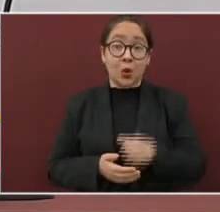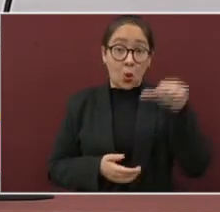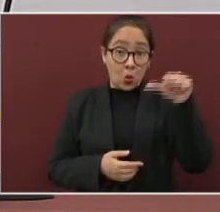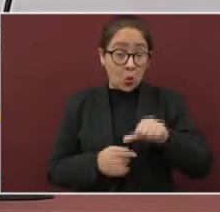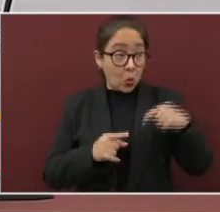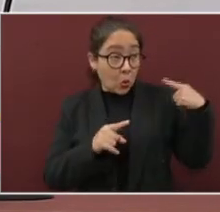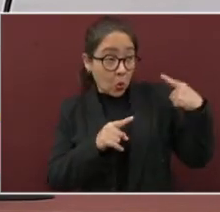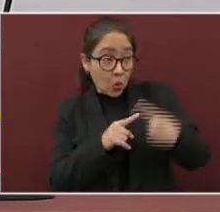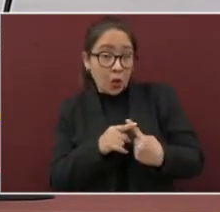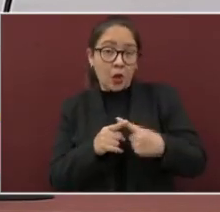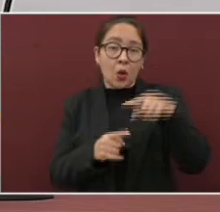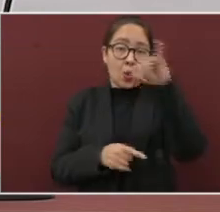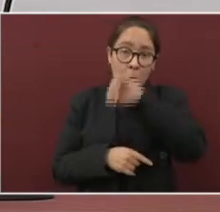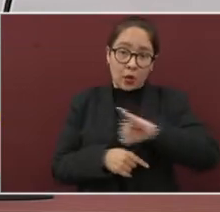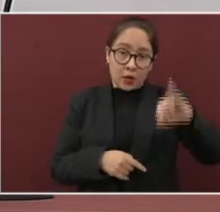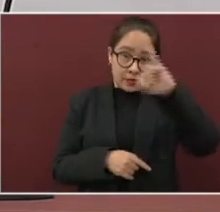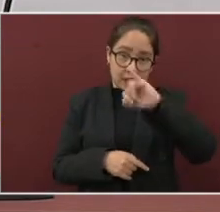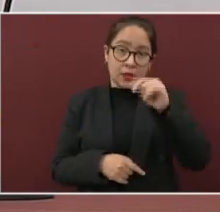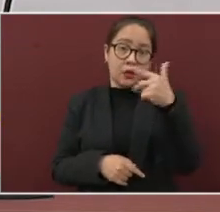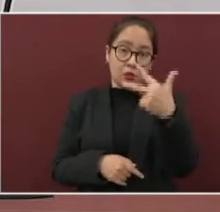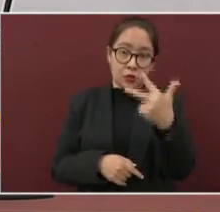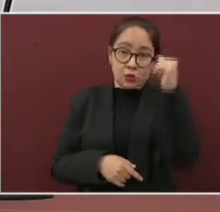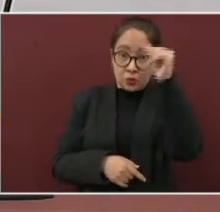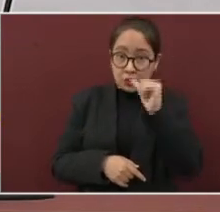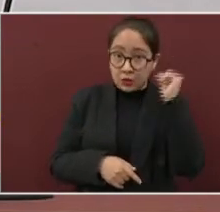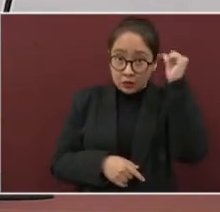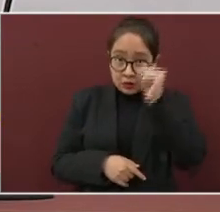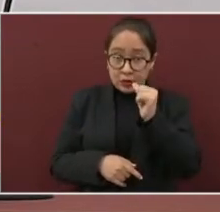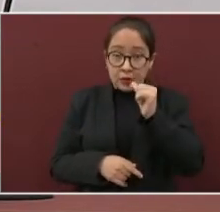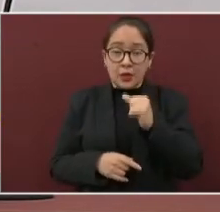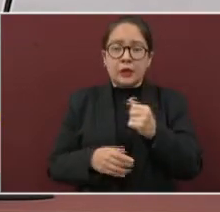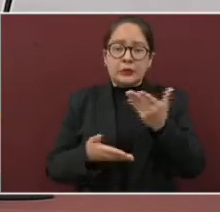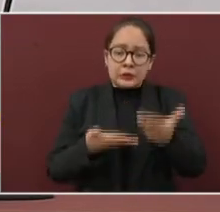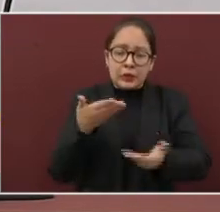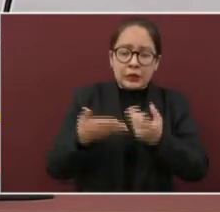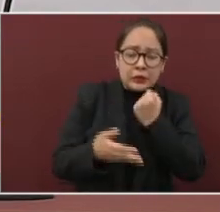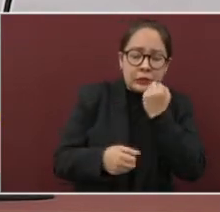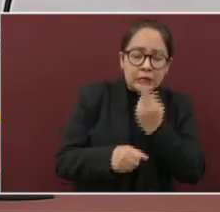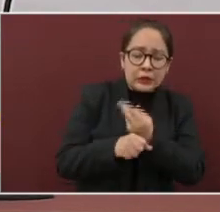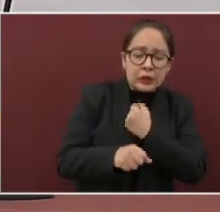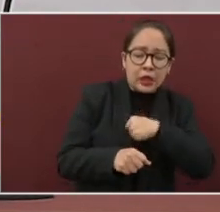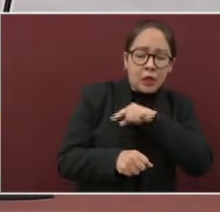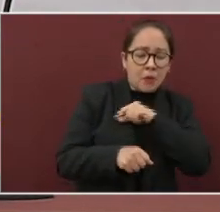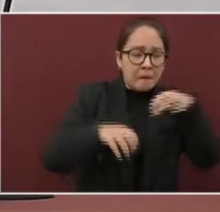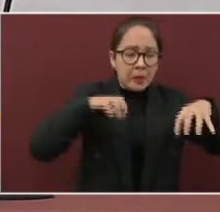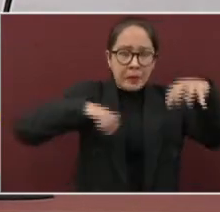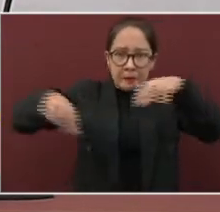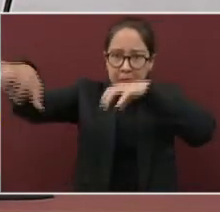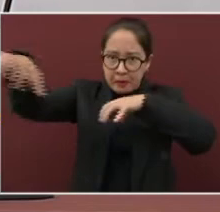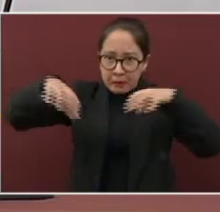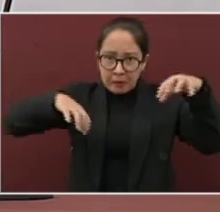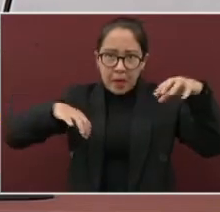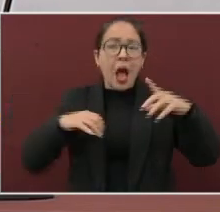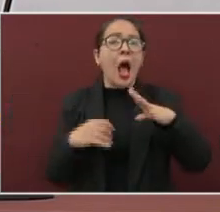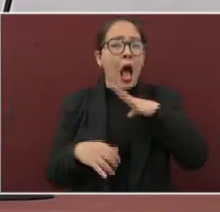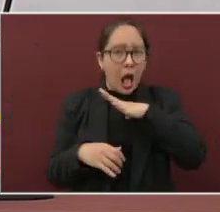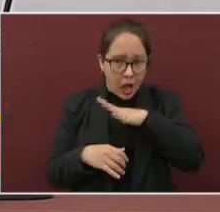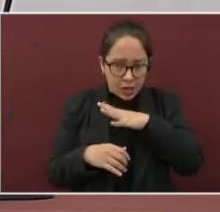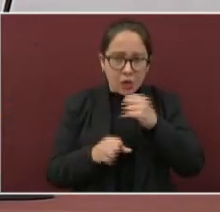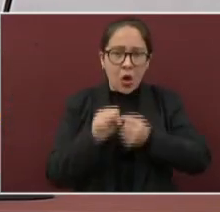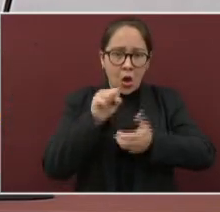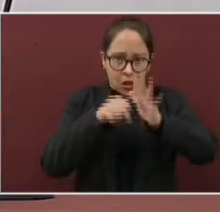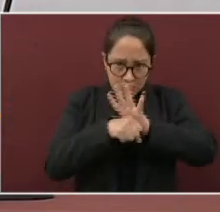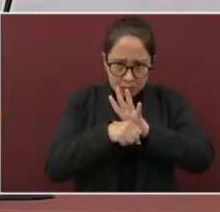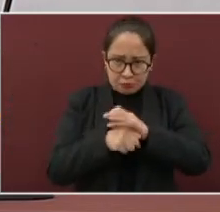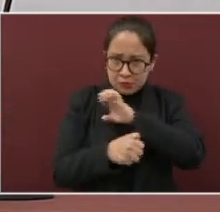hoy, jueves 8 de abril, en unidades de los servicios de salud de Veracruz que están atendiendo COVID